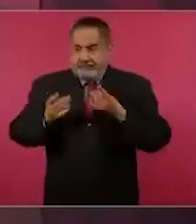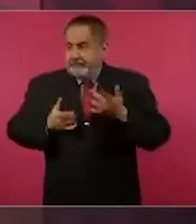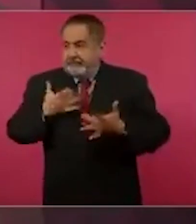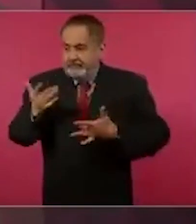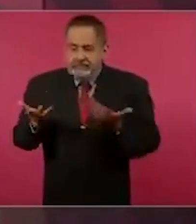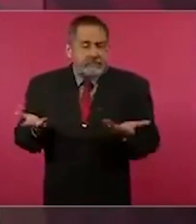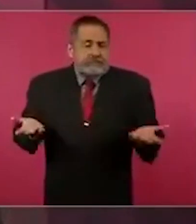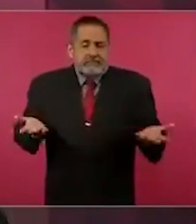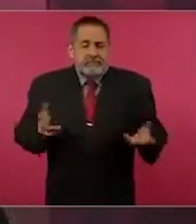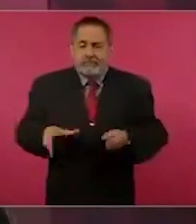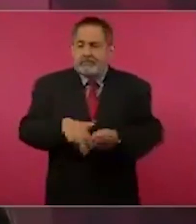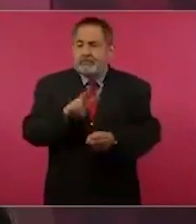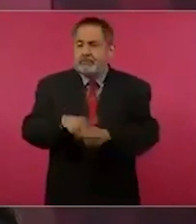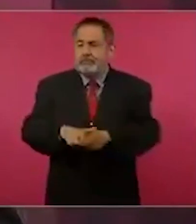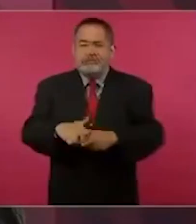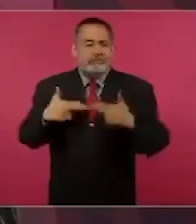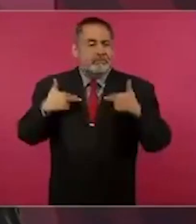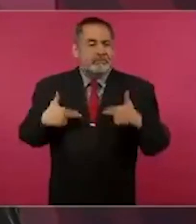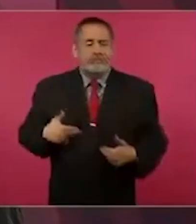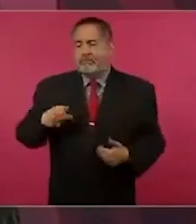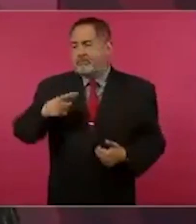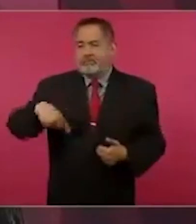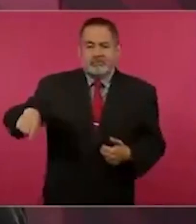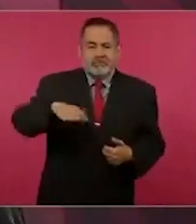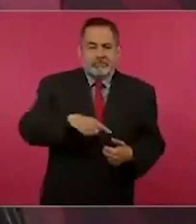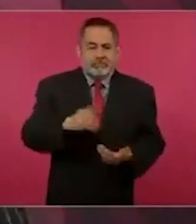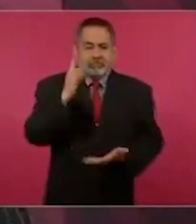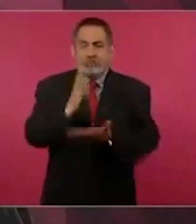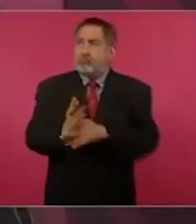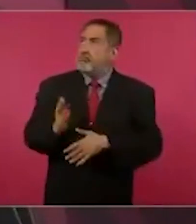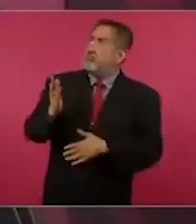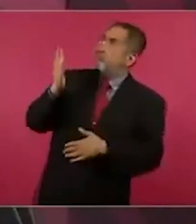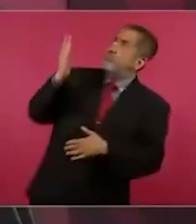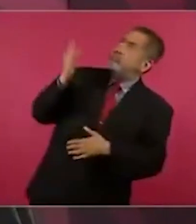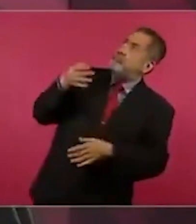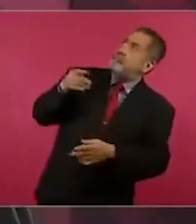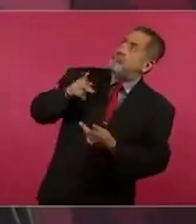somos seres humanos, sólo el creador es perfecto.